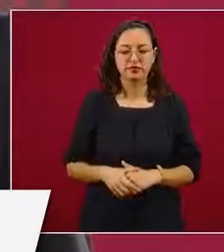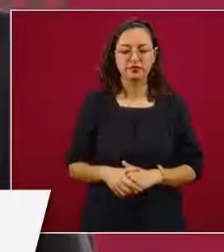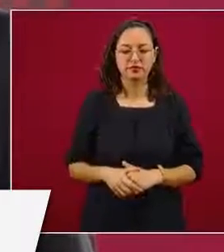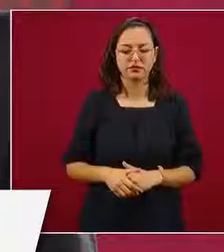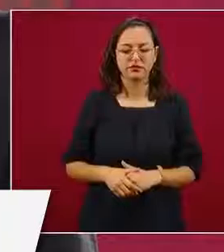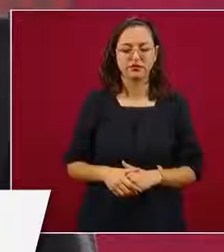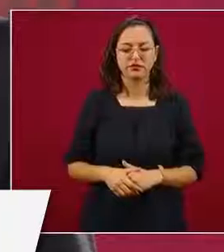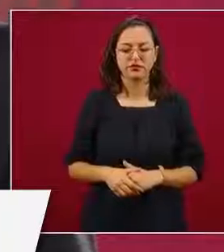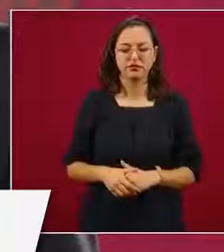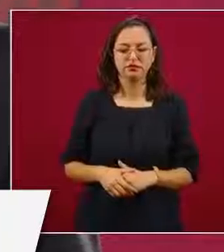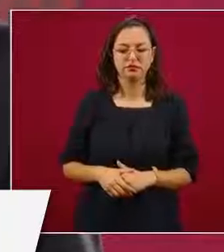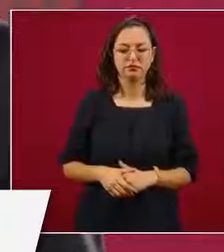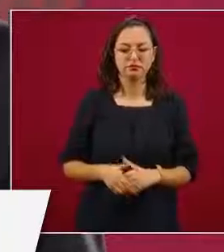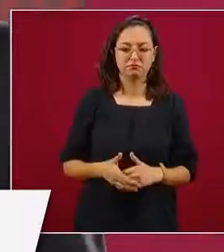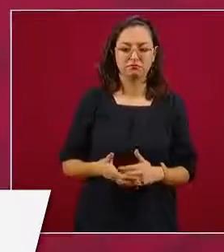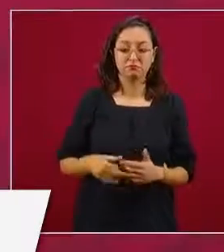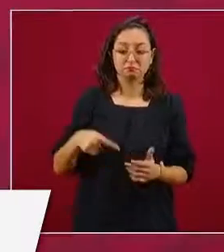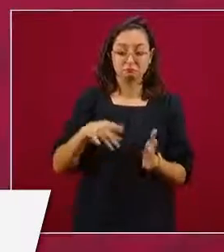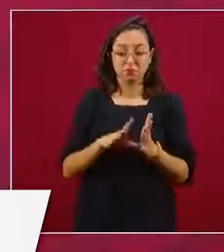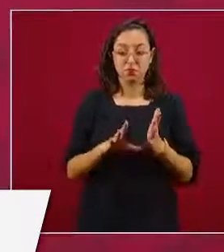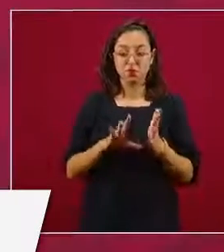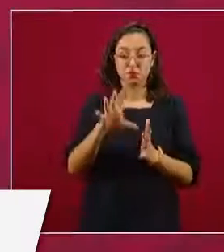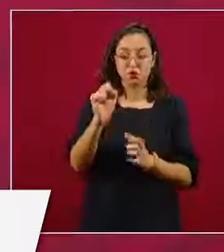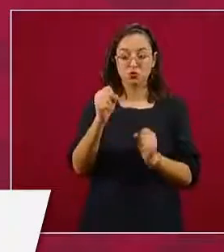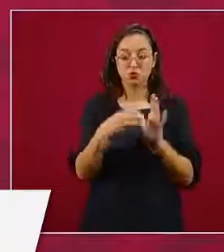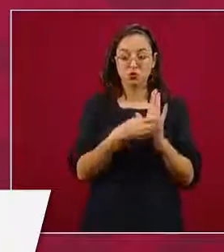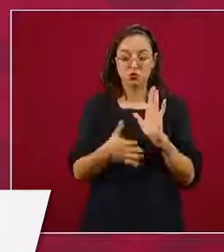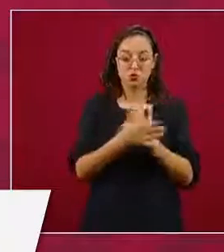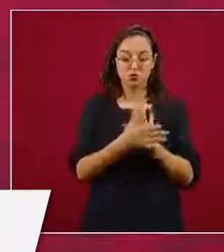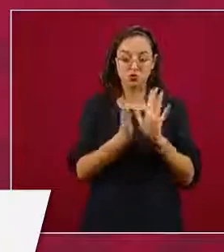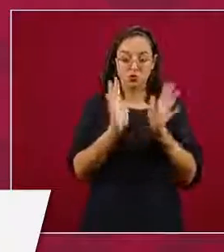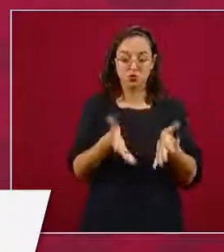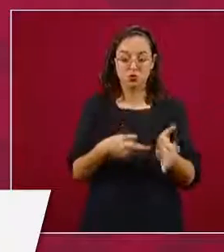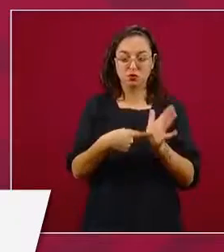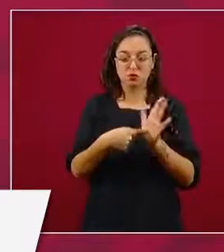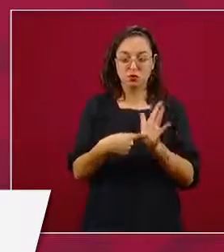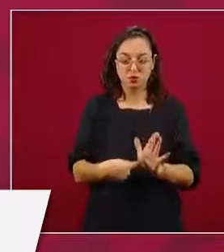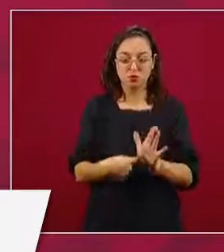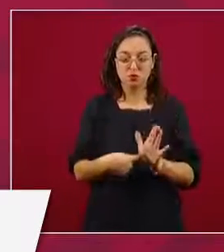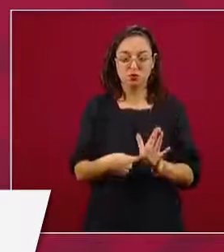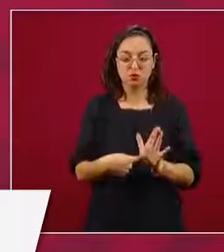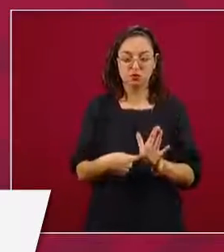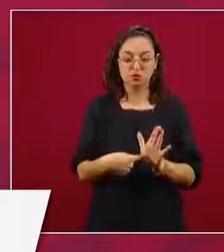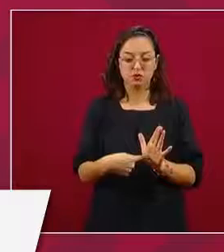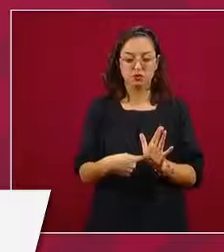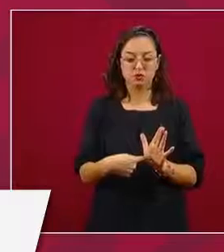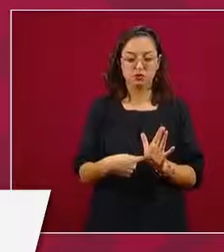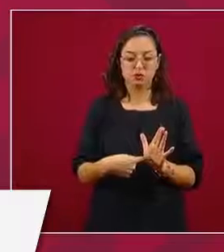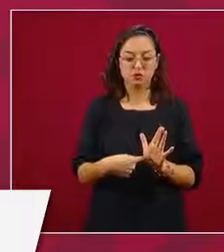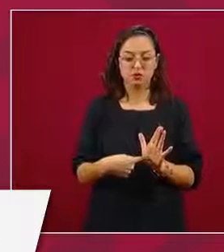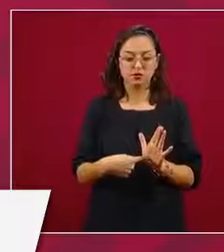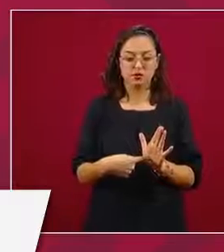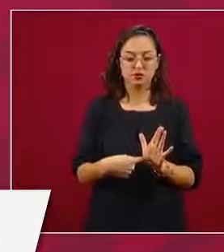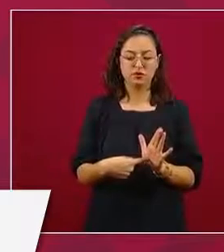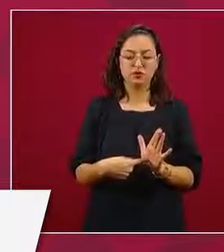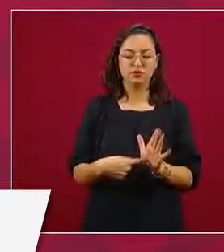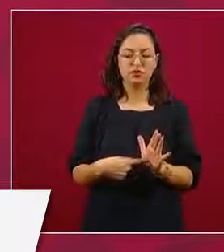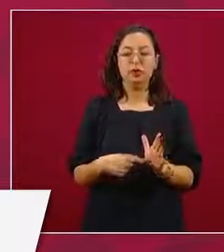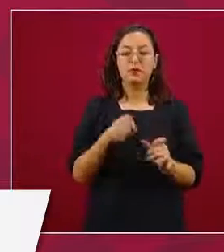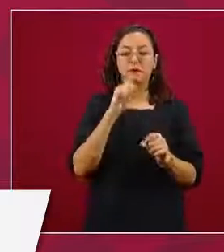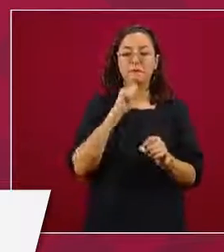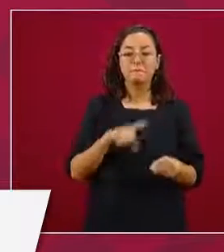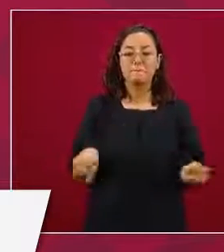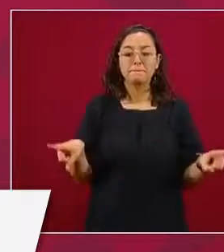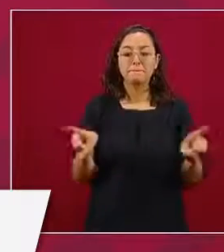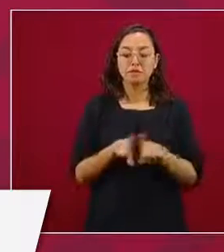Está eso establecido en la Constitución y se empata